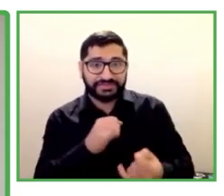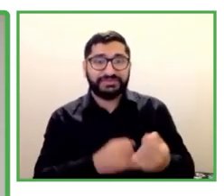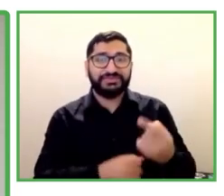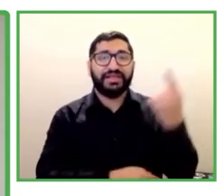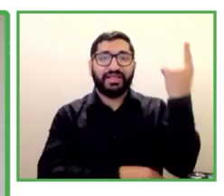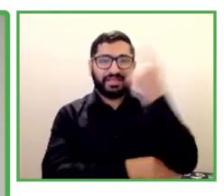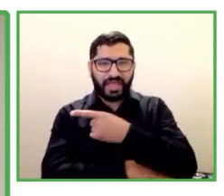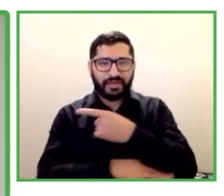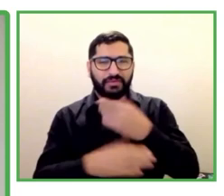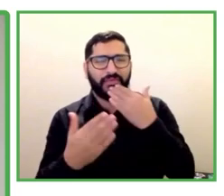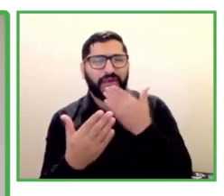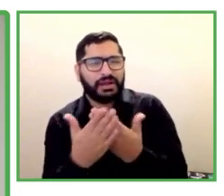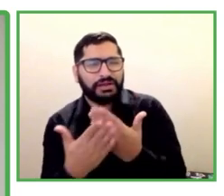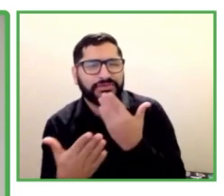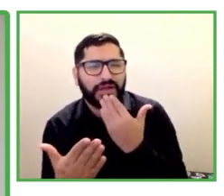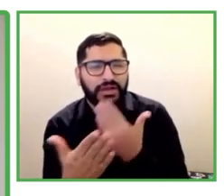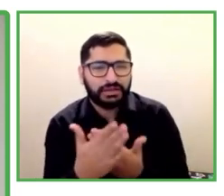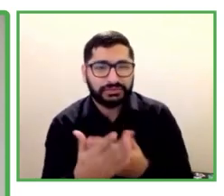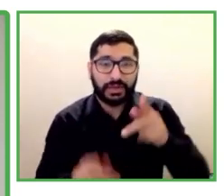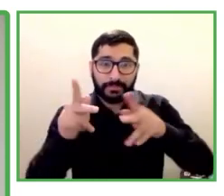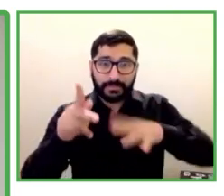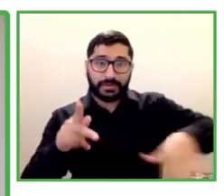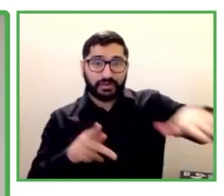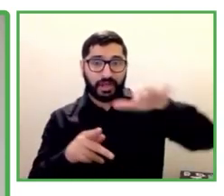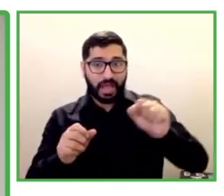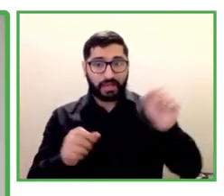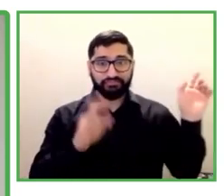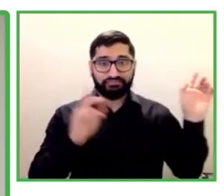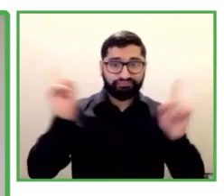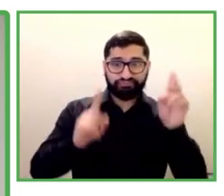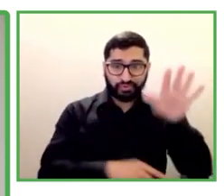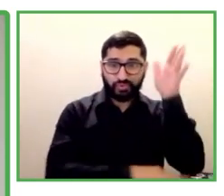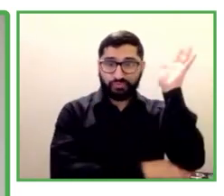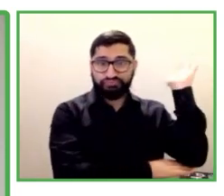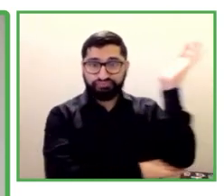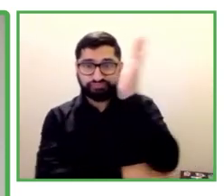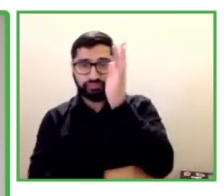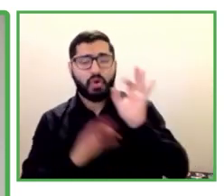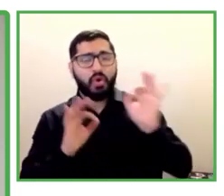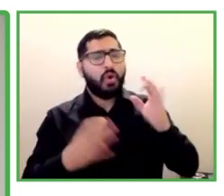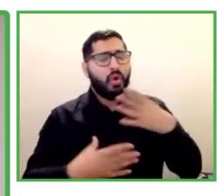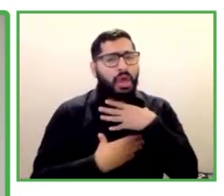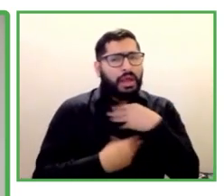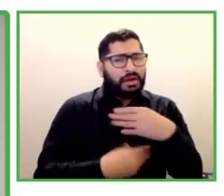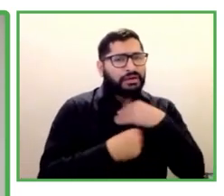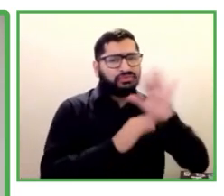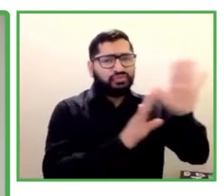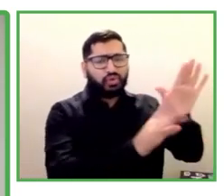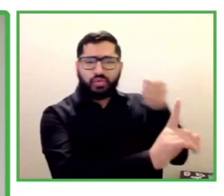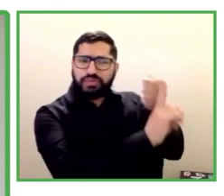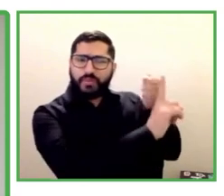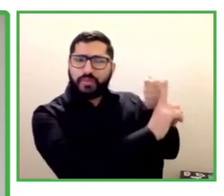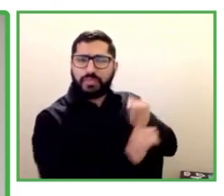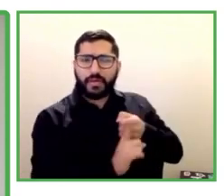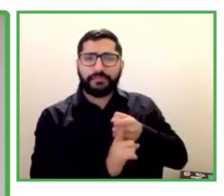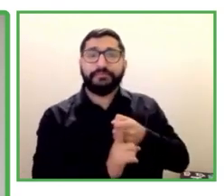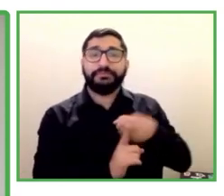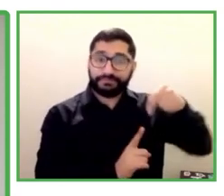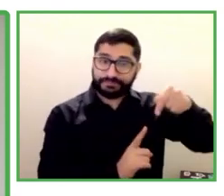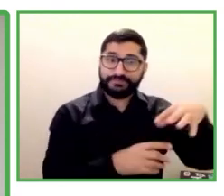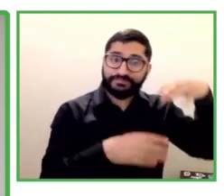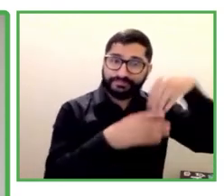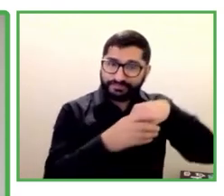oradores del día de hoy. sido muy interesante. Hemos visto modelos muy diversos y enfoques. Me parece que hay